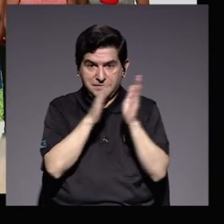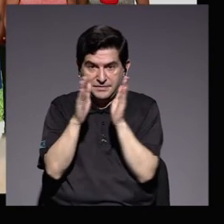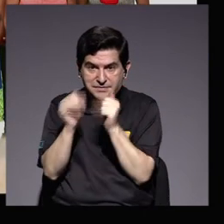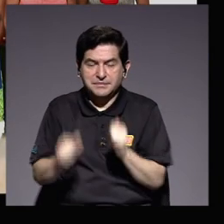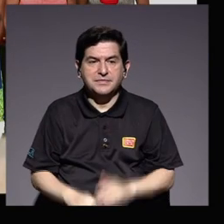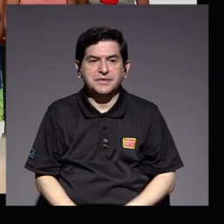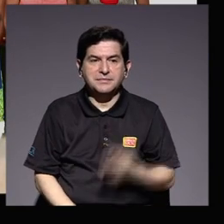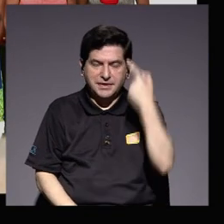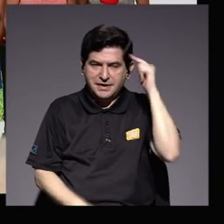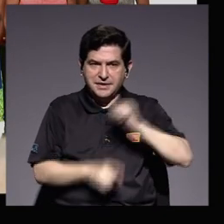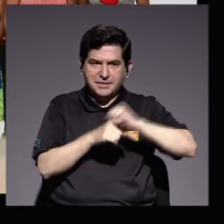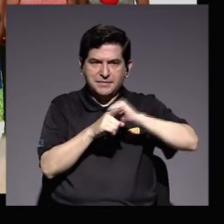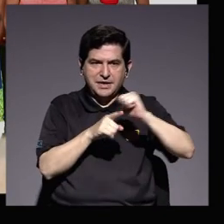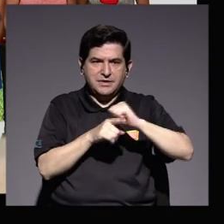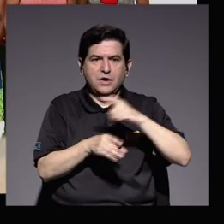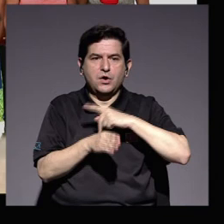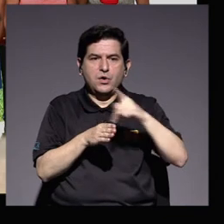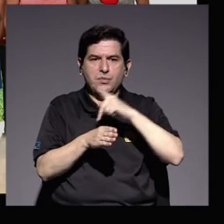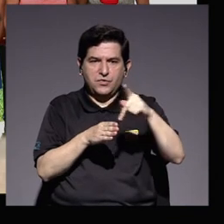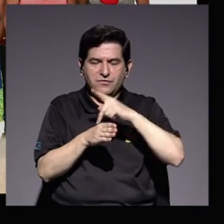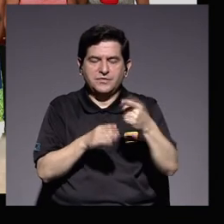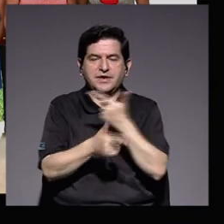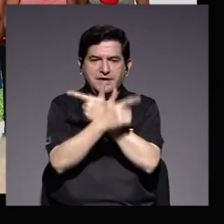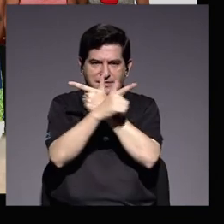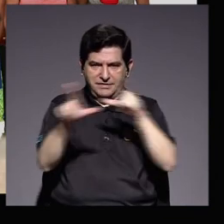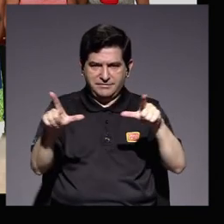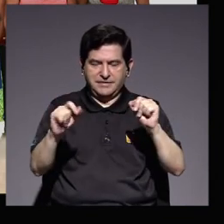ejercicio de profesiones liberales.